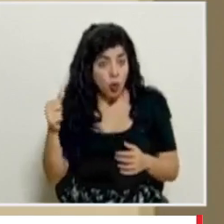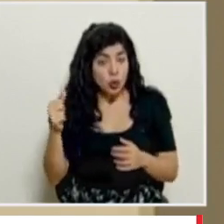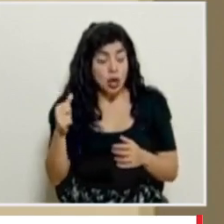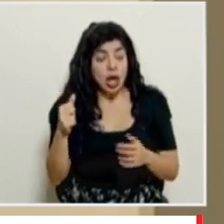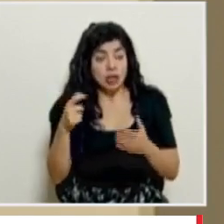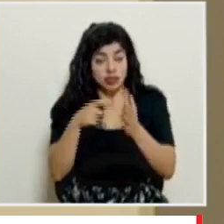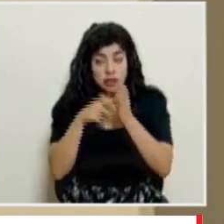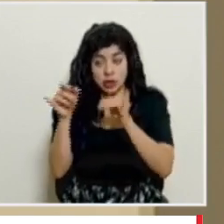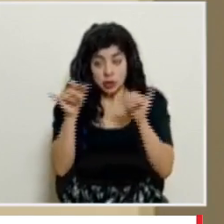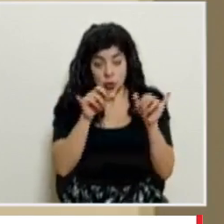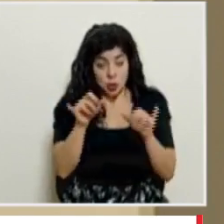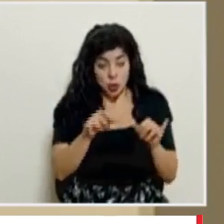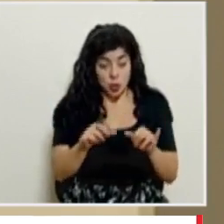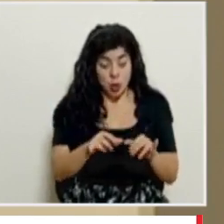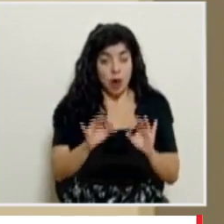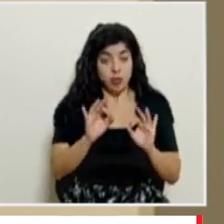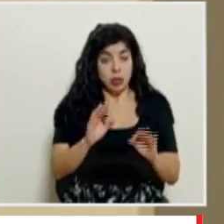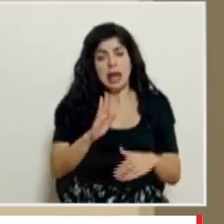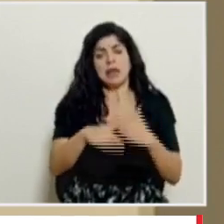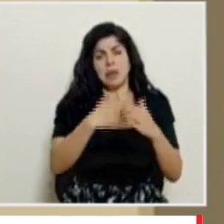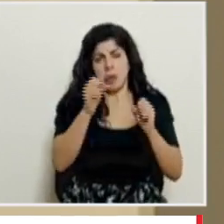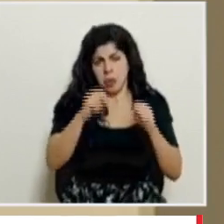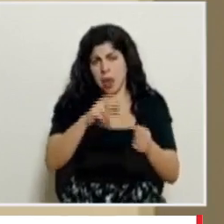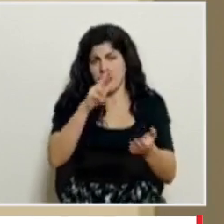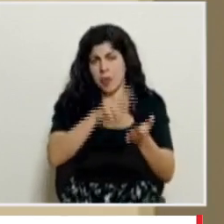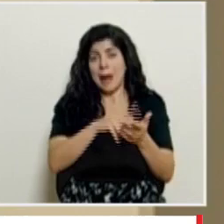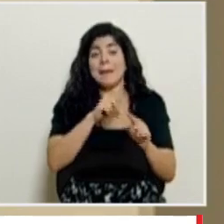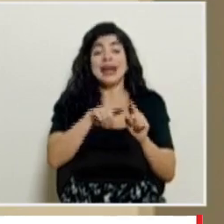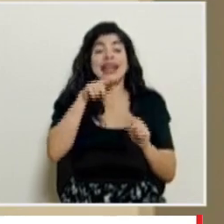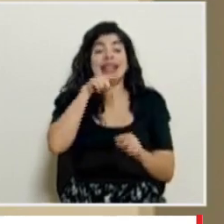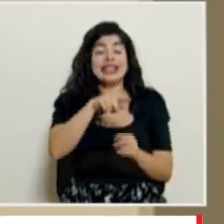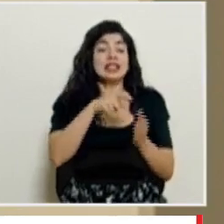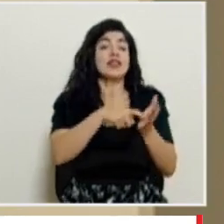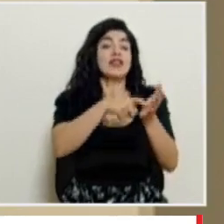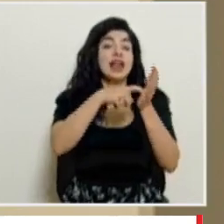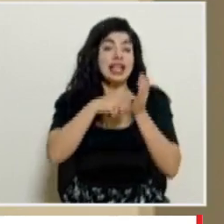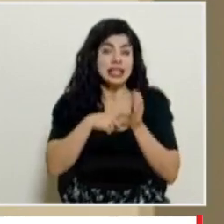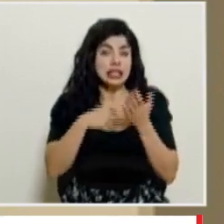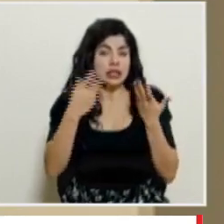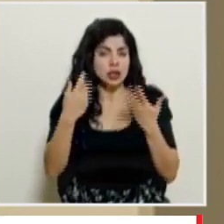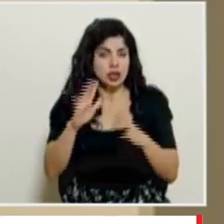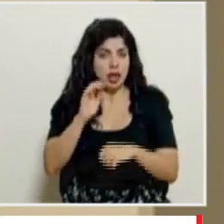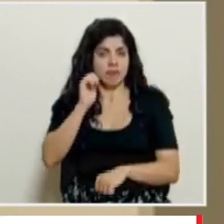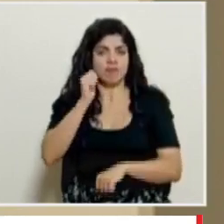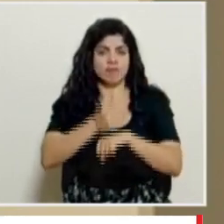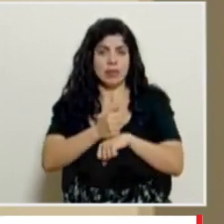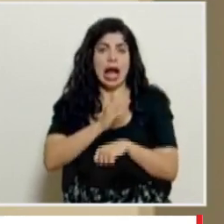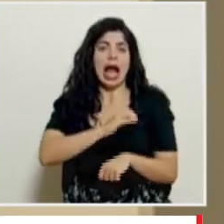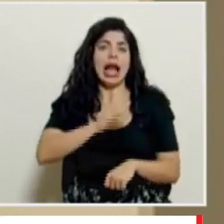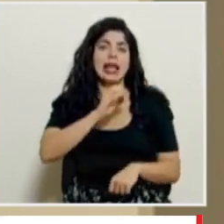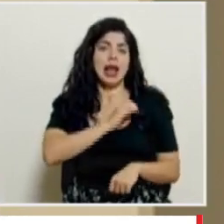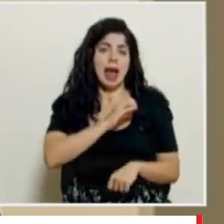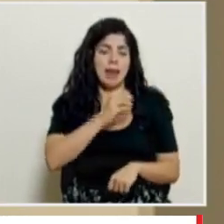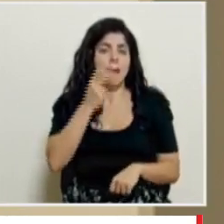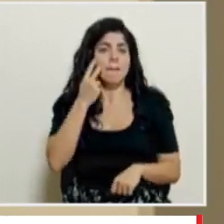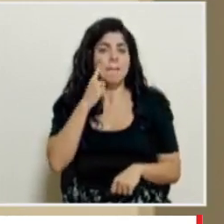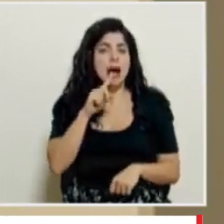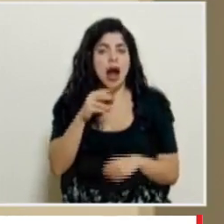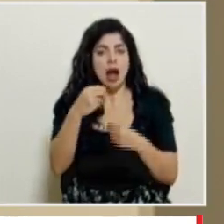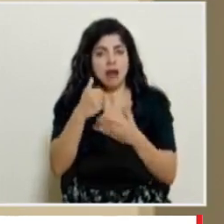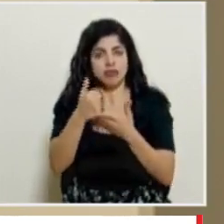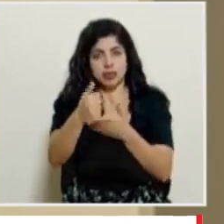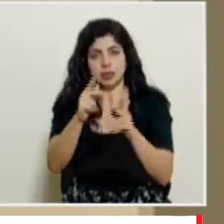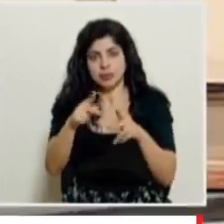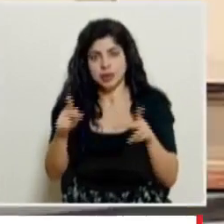tienen ese requisito y podemos eventualmente aprobarlo pero eso es un requisito que sí ha sido fijado como un parámetro de calidad para poder llevar a la población